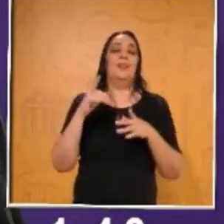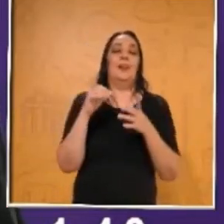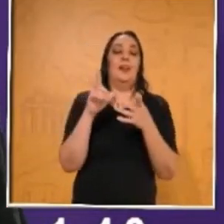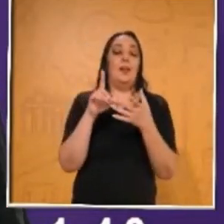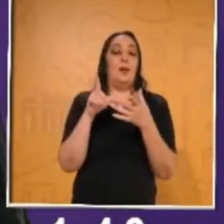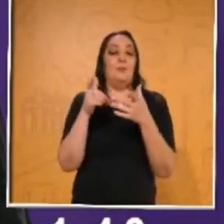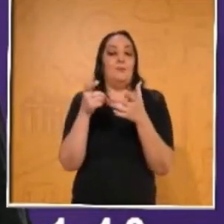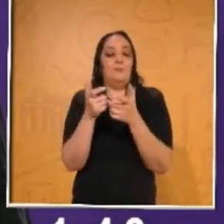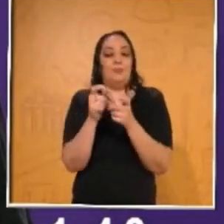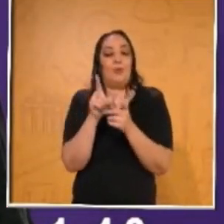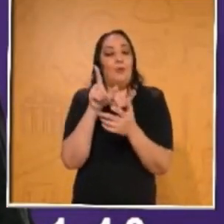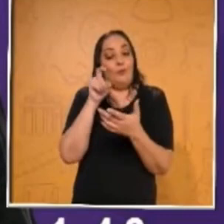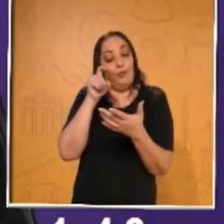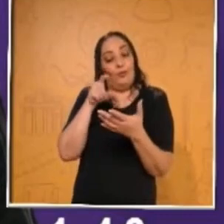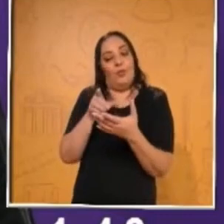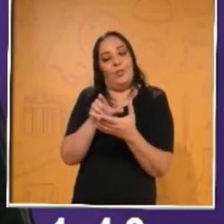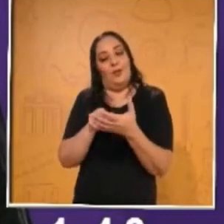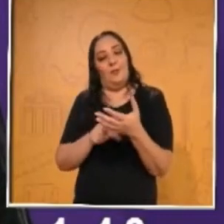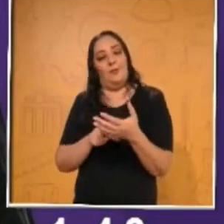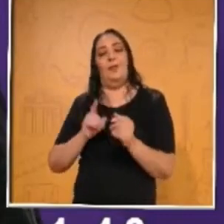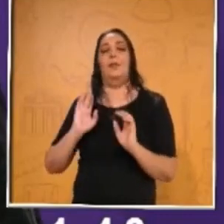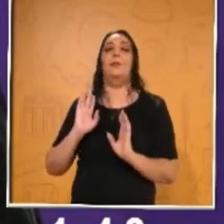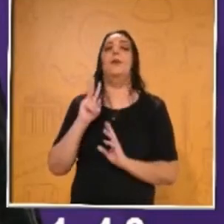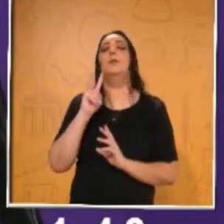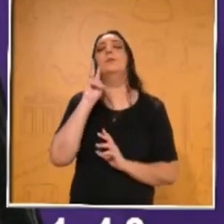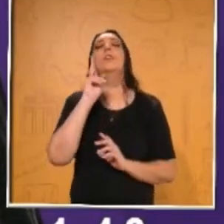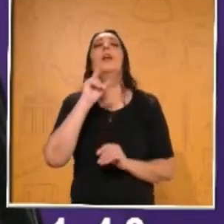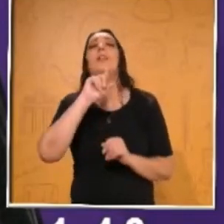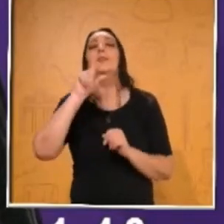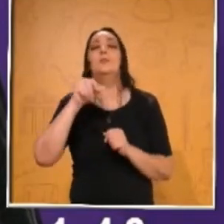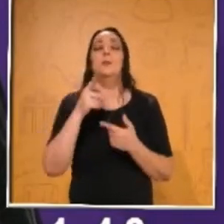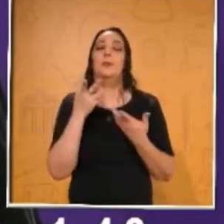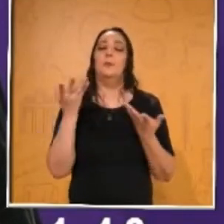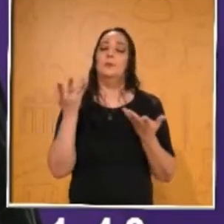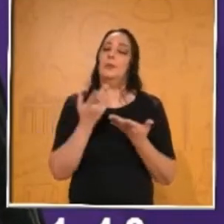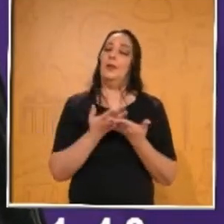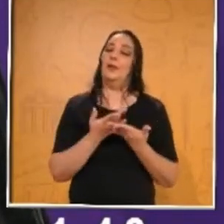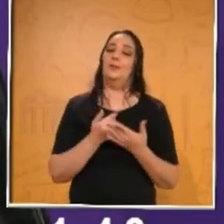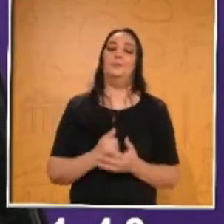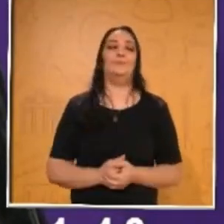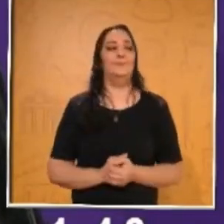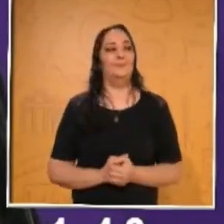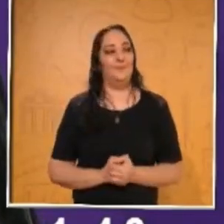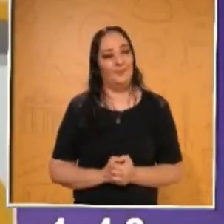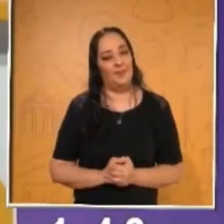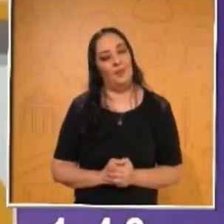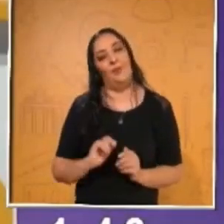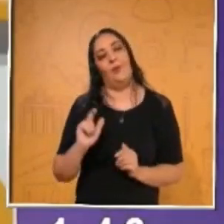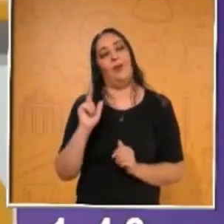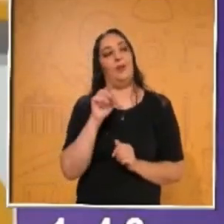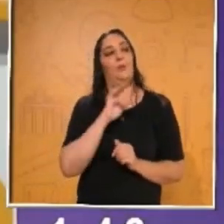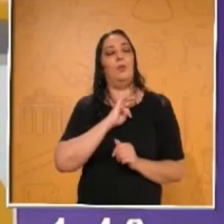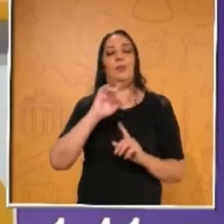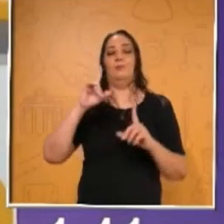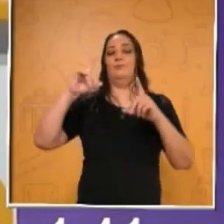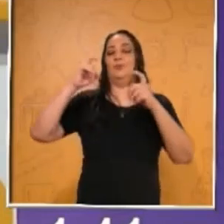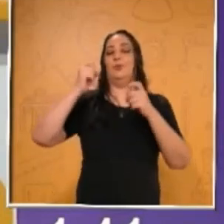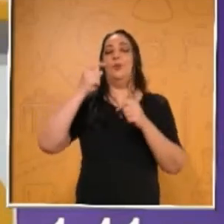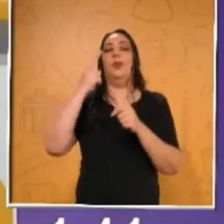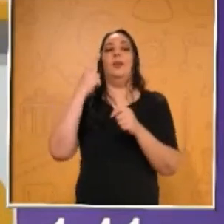su screenshot del primero, segundo y tercer lugar. Pero, pues, lo vamos a seguir esperando. Seguimos esperando que nos manden su foto de